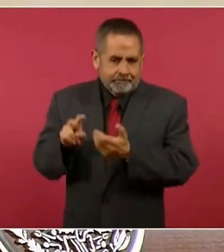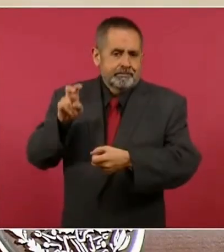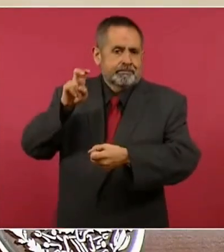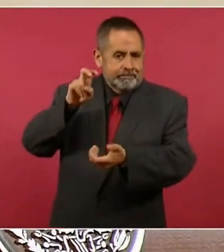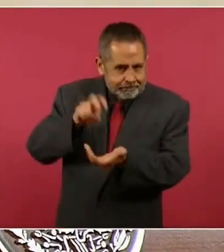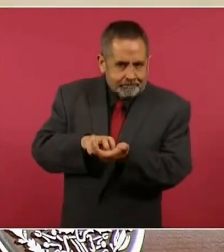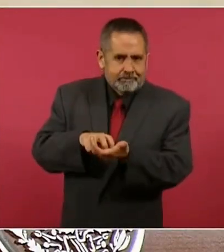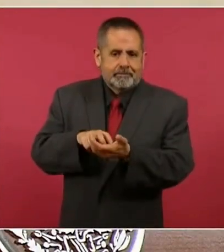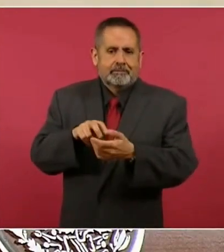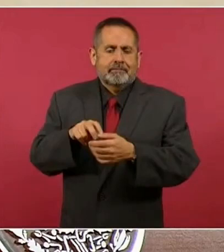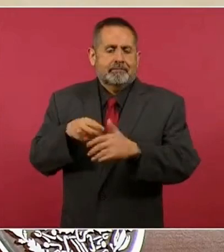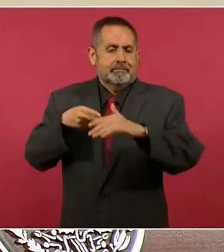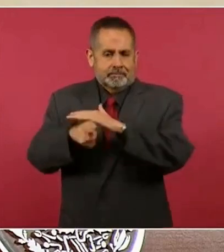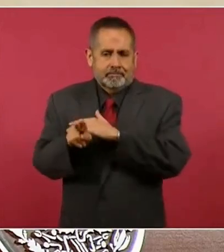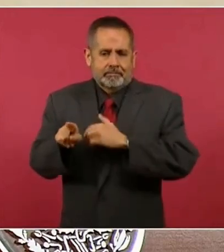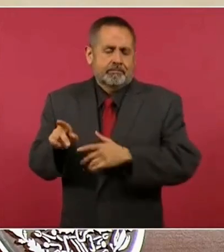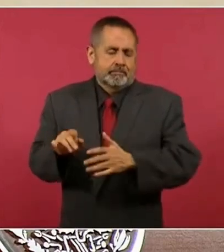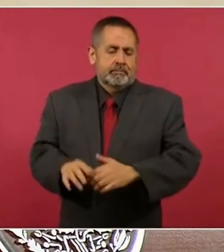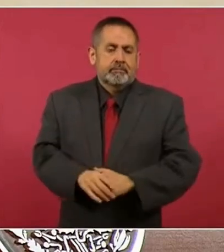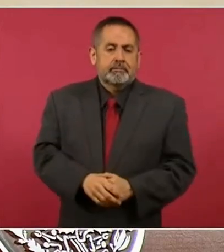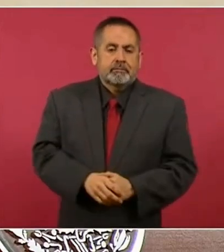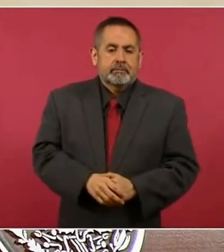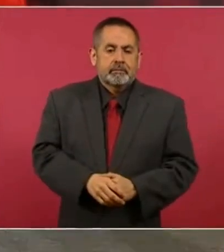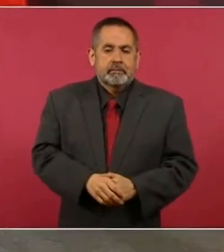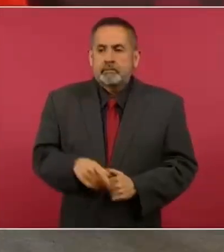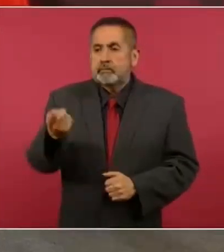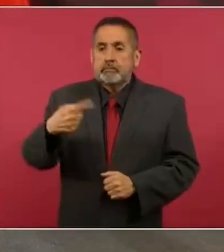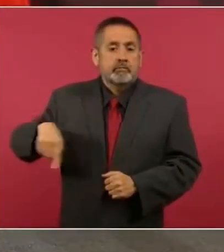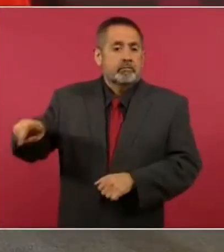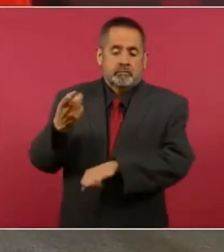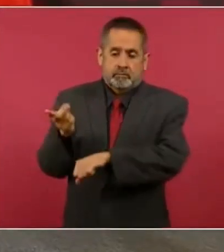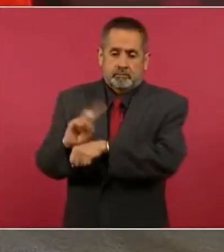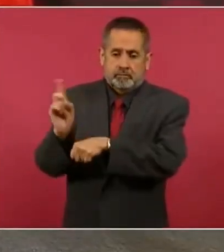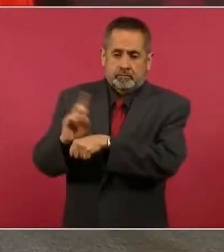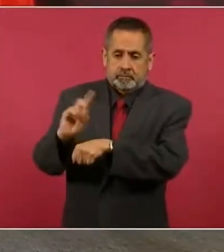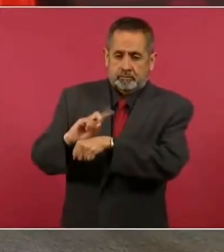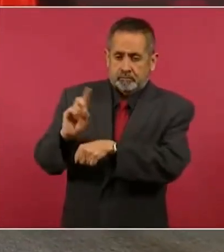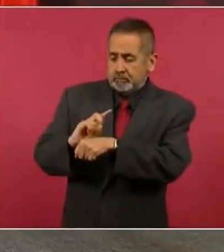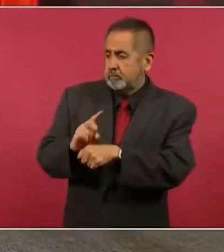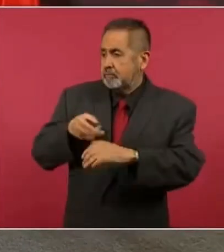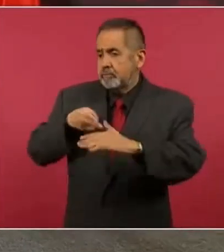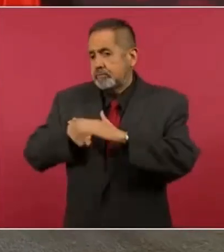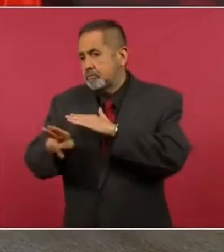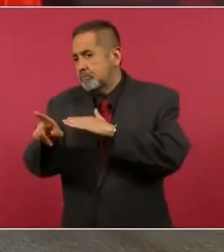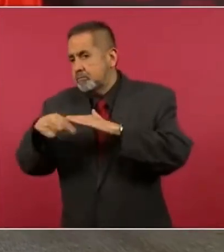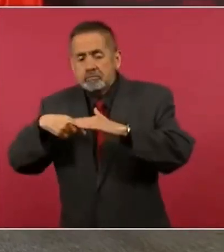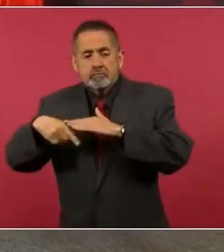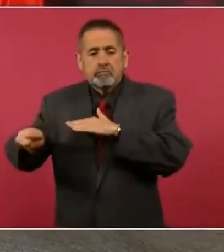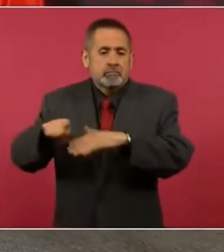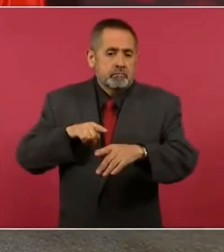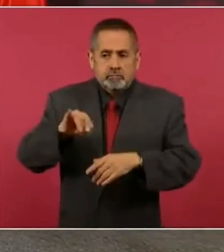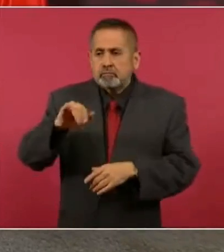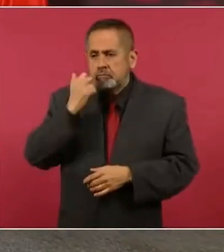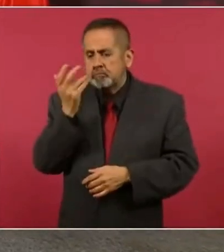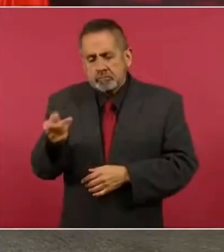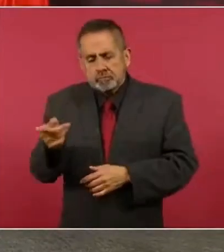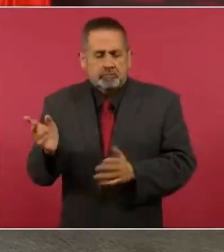los que diario utilizan el Metro. Y es